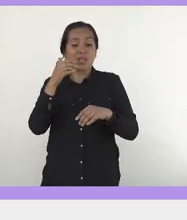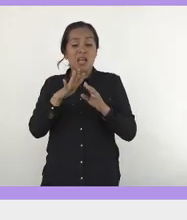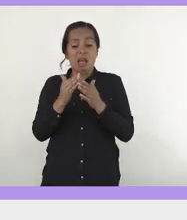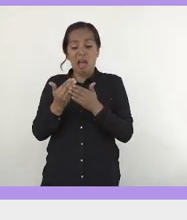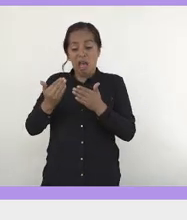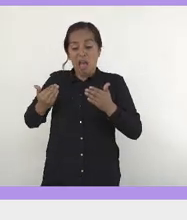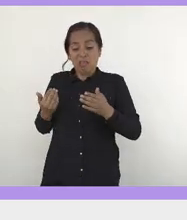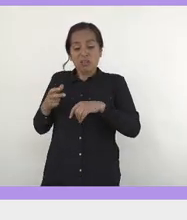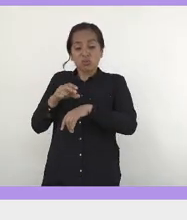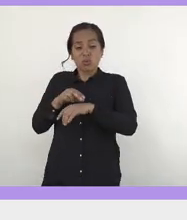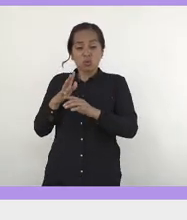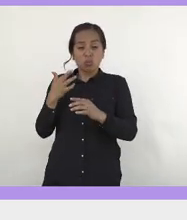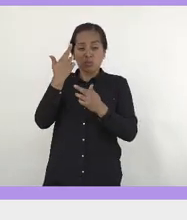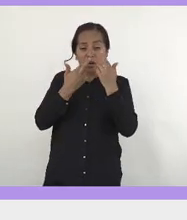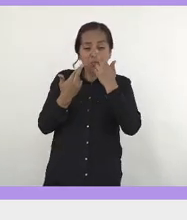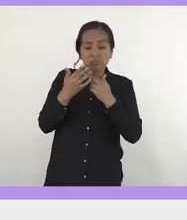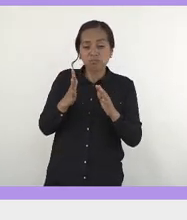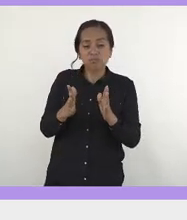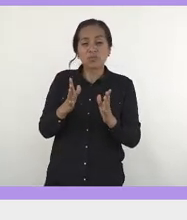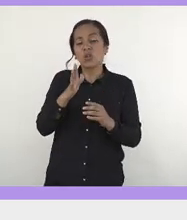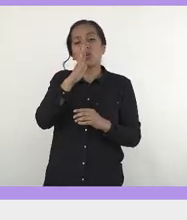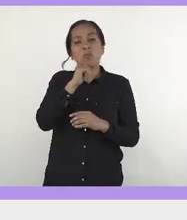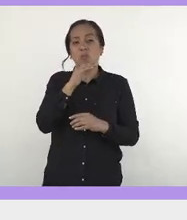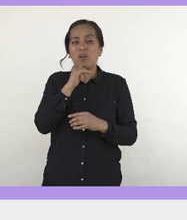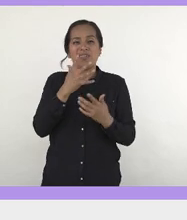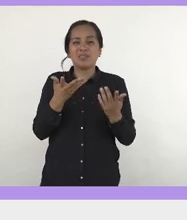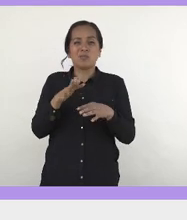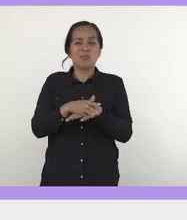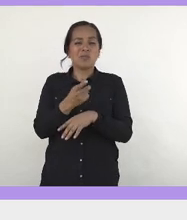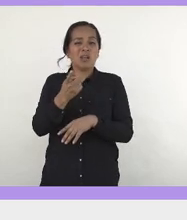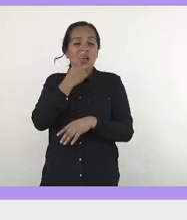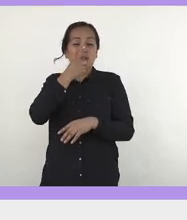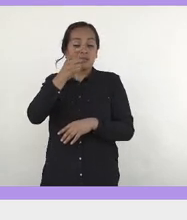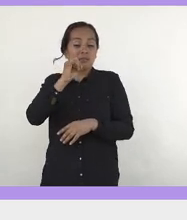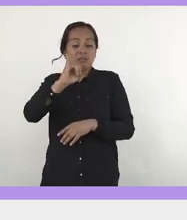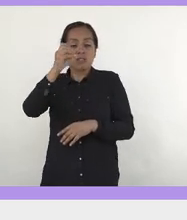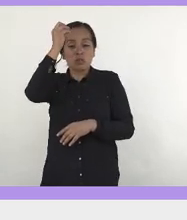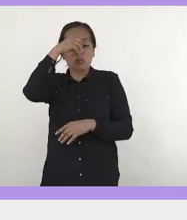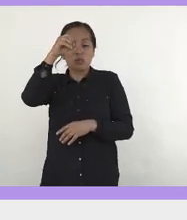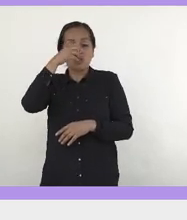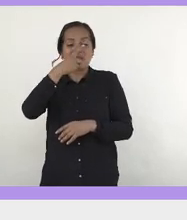porque los hombres no pueden estar tristes, porque la narrativa les ha dicho que no.